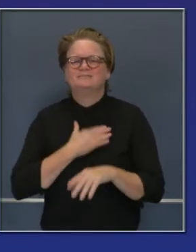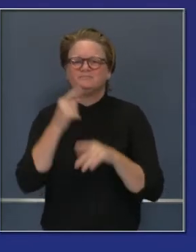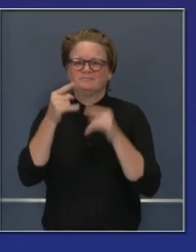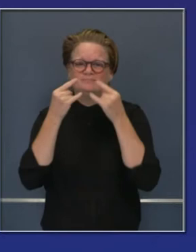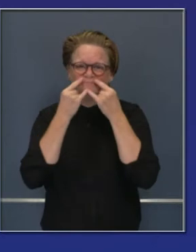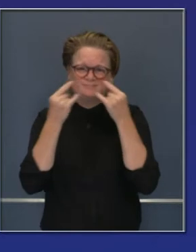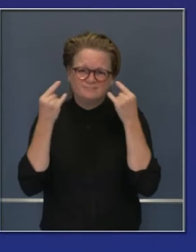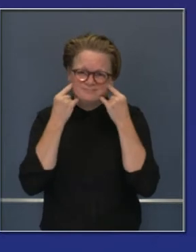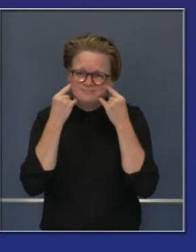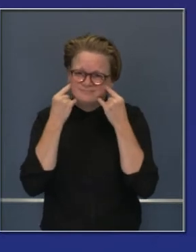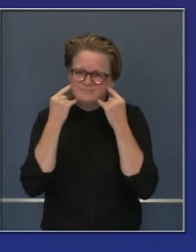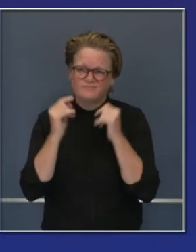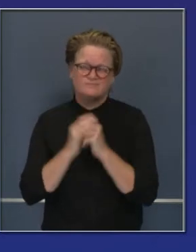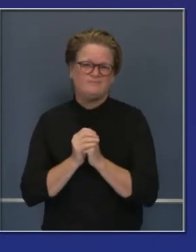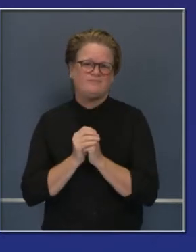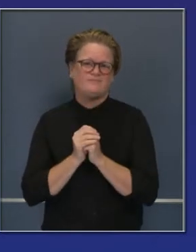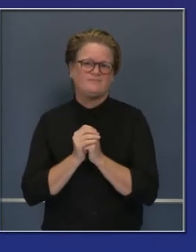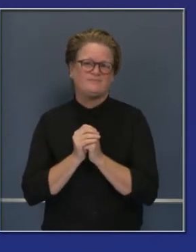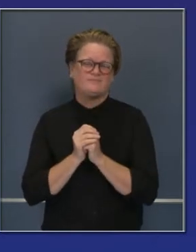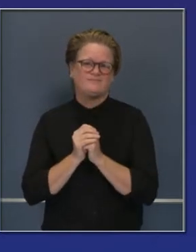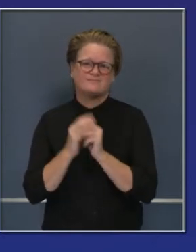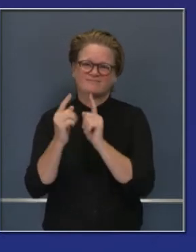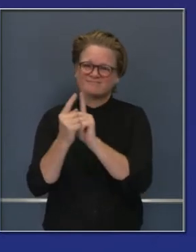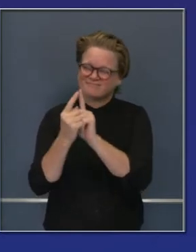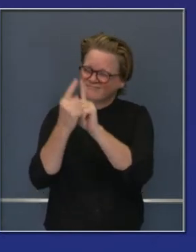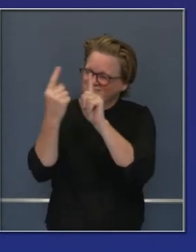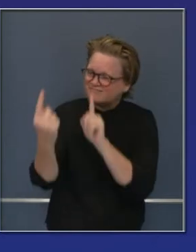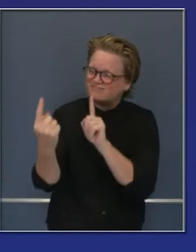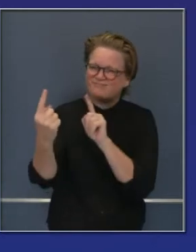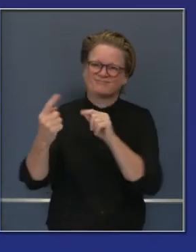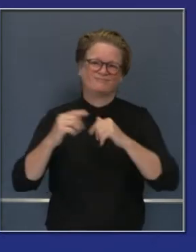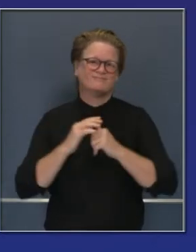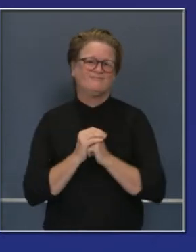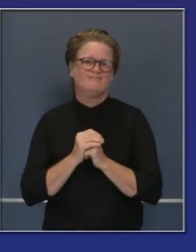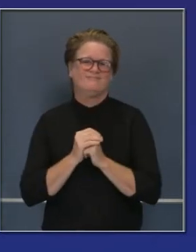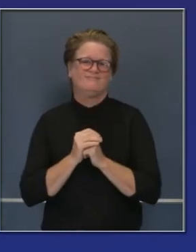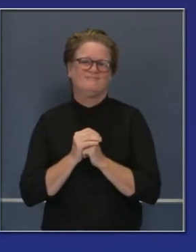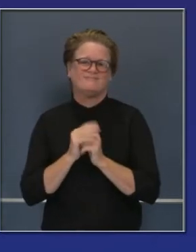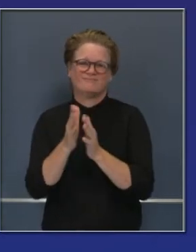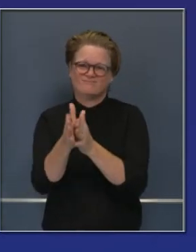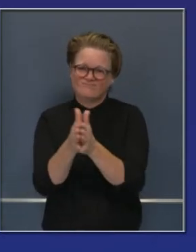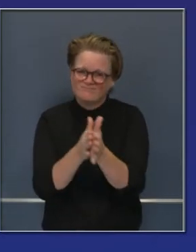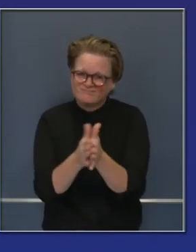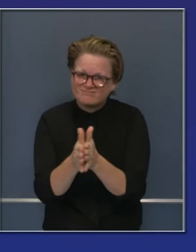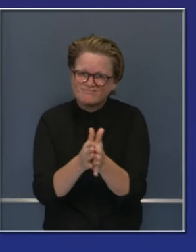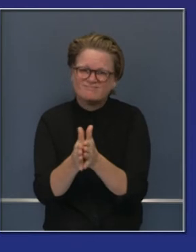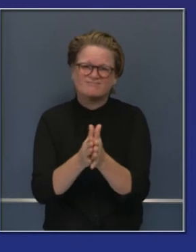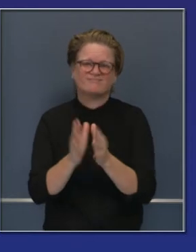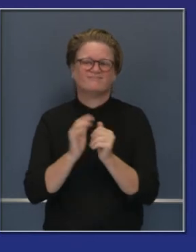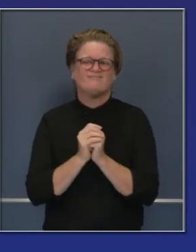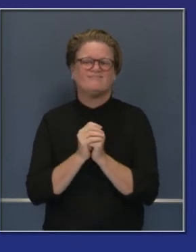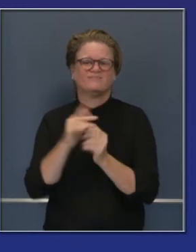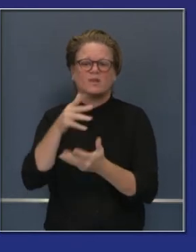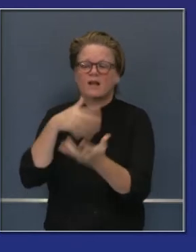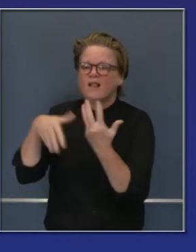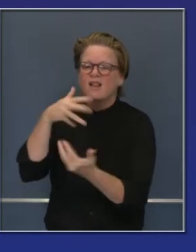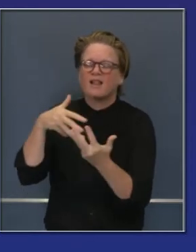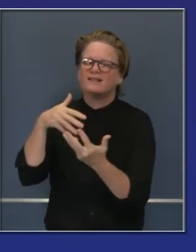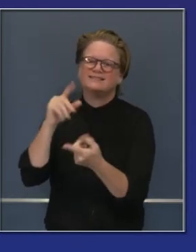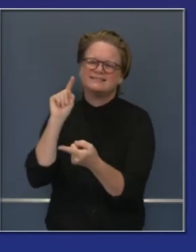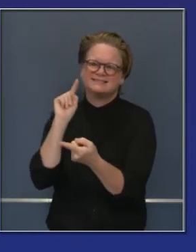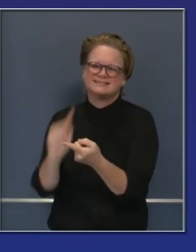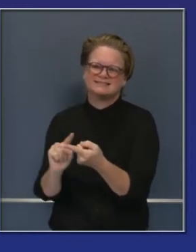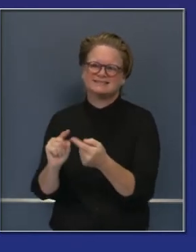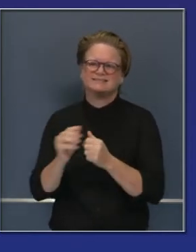importantísima de usar mascarillas. Estaremos dando más pautas al respecto. También sobre el distanciamiento físico